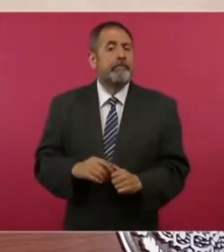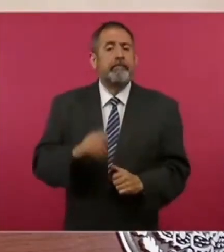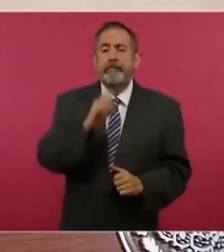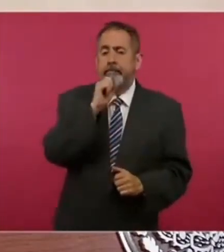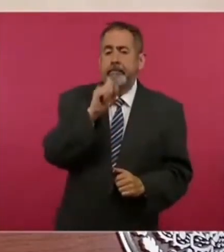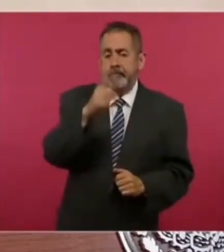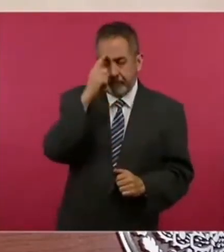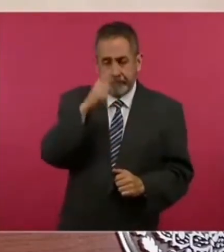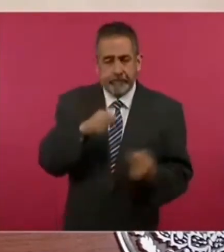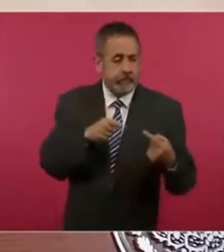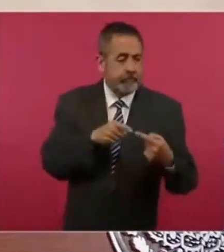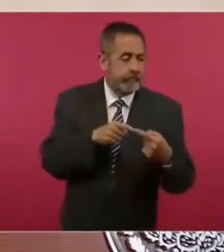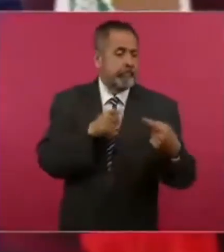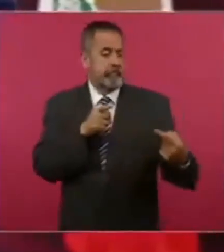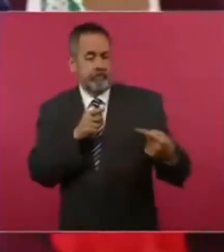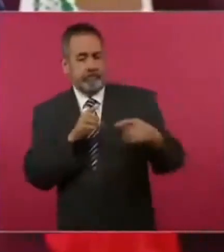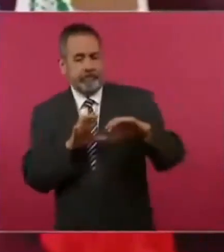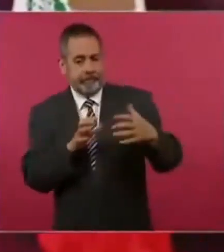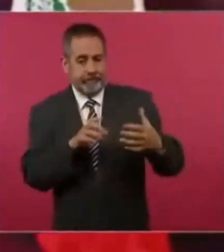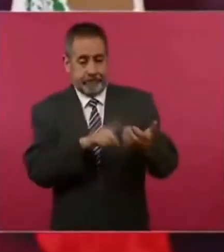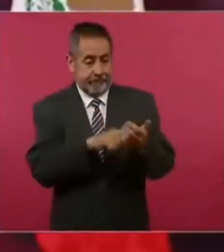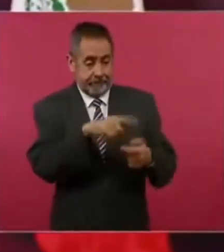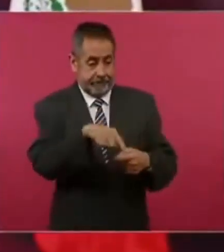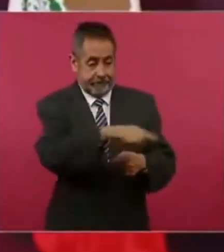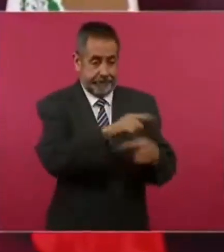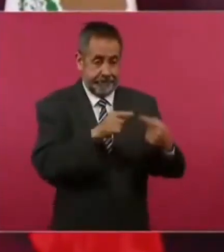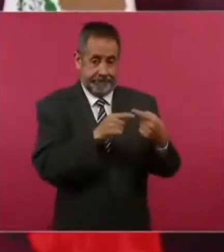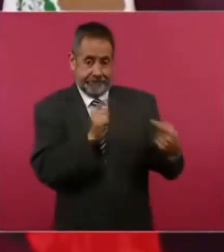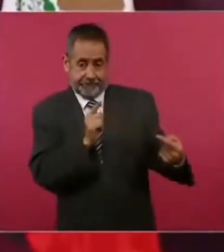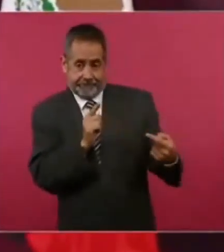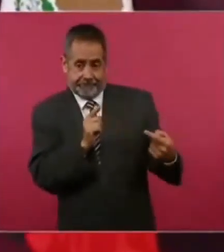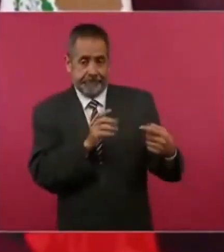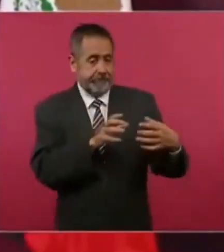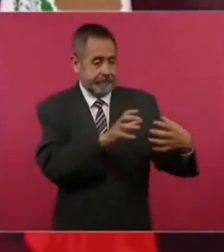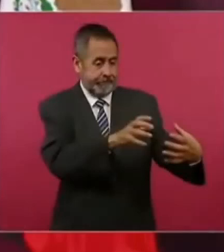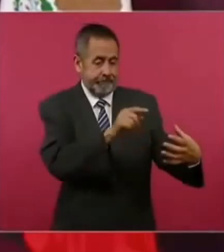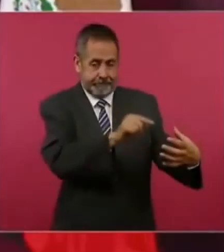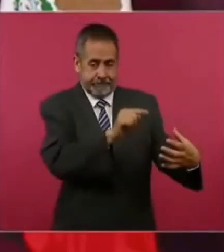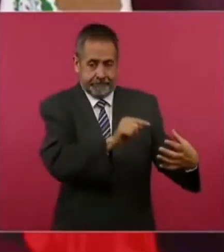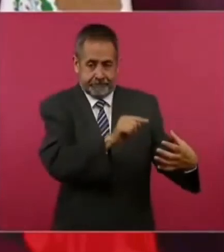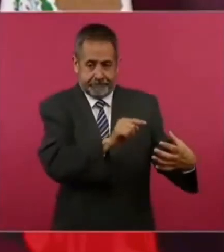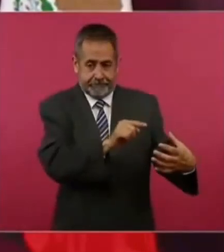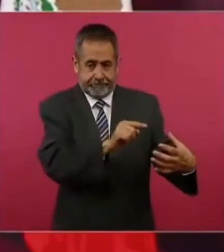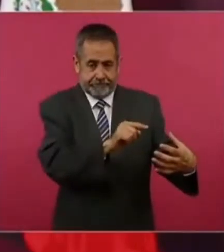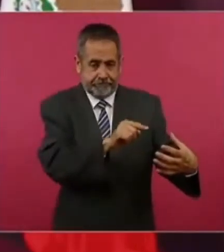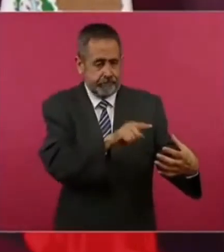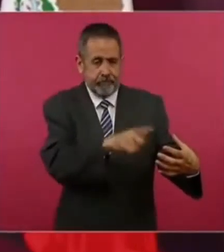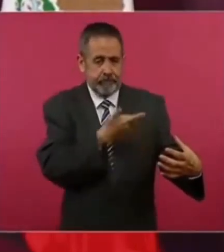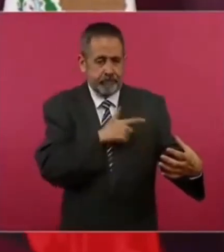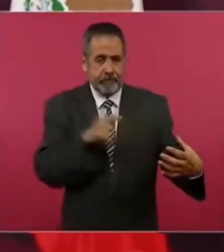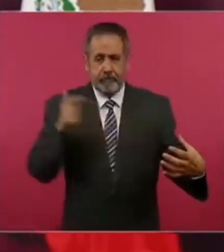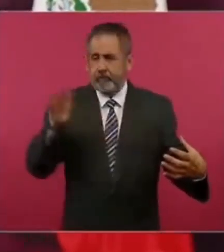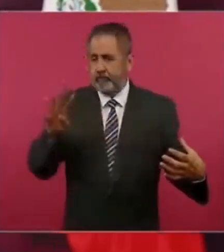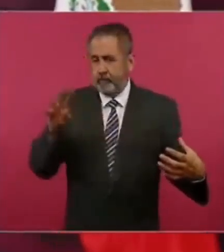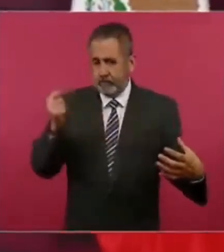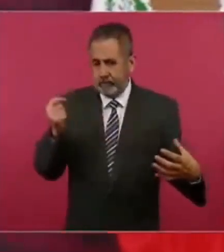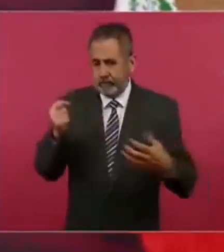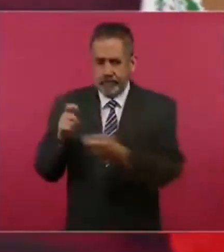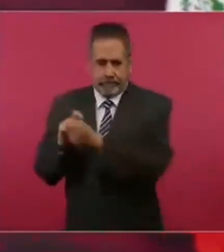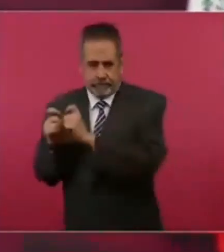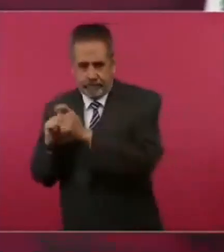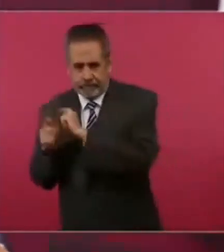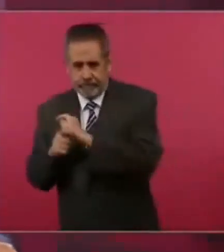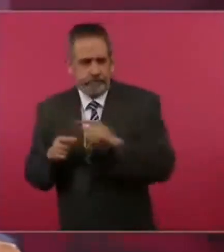adversarios a la Cuarta Transformación sepan que